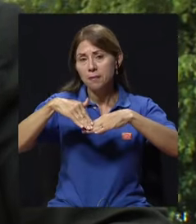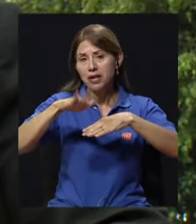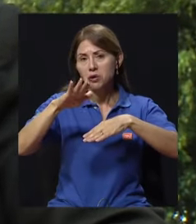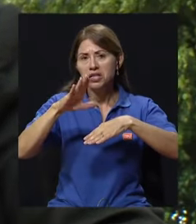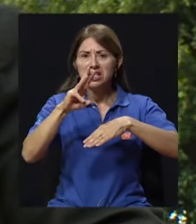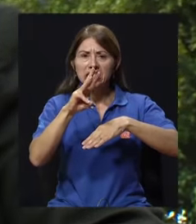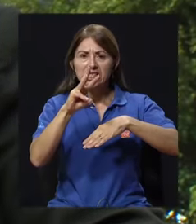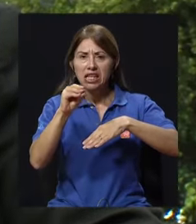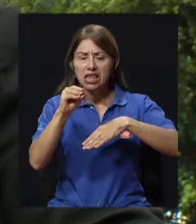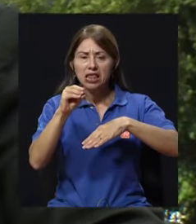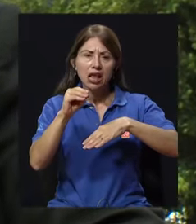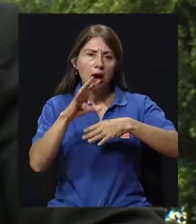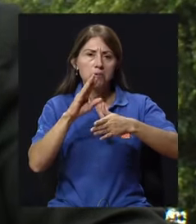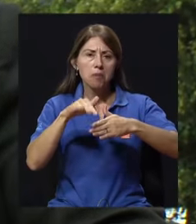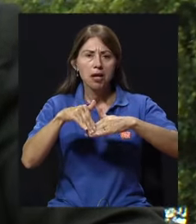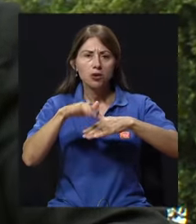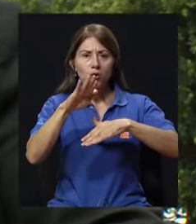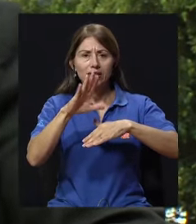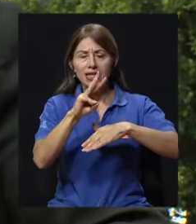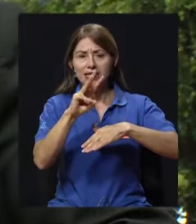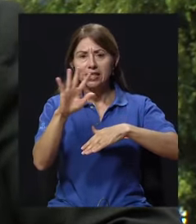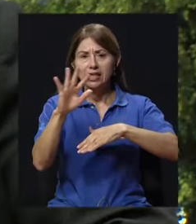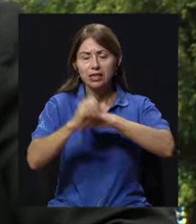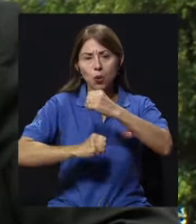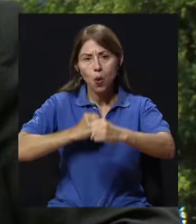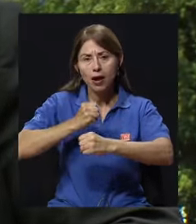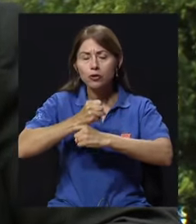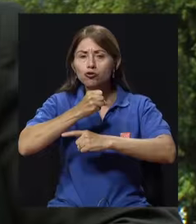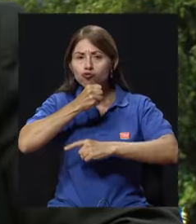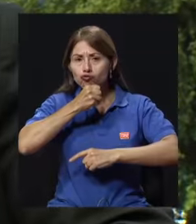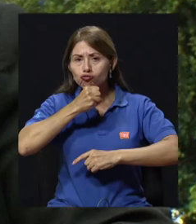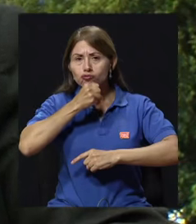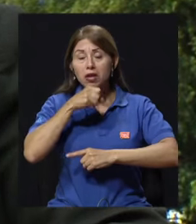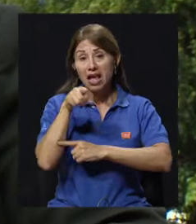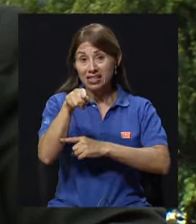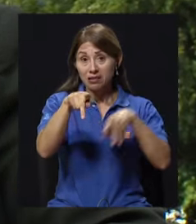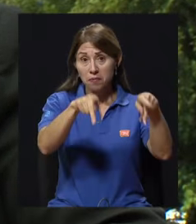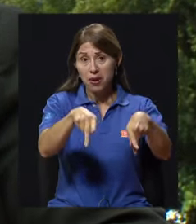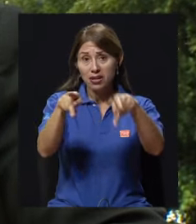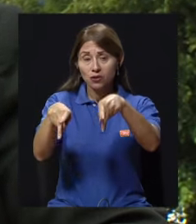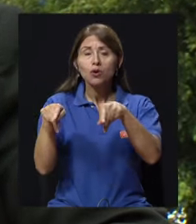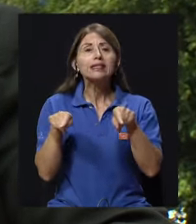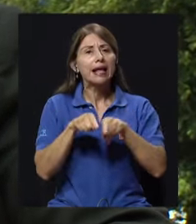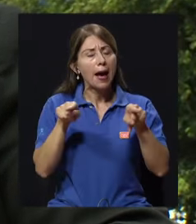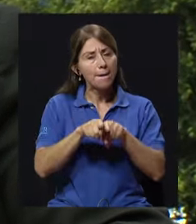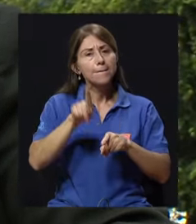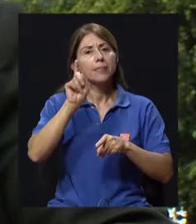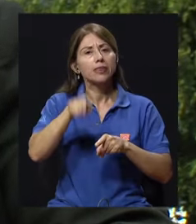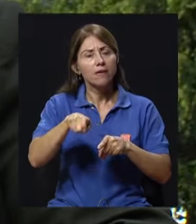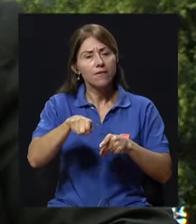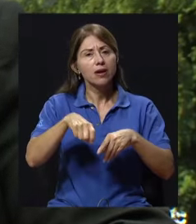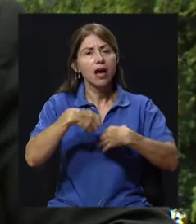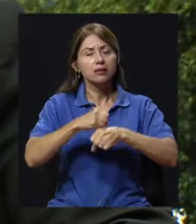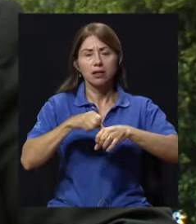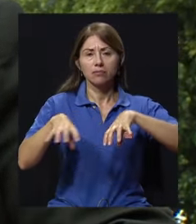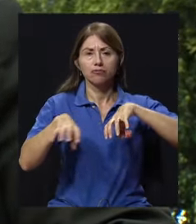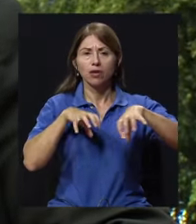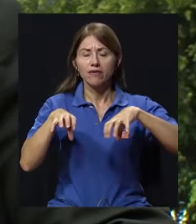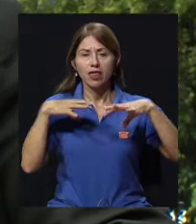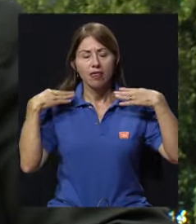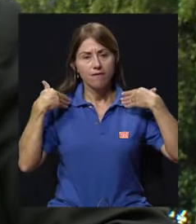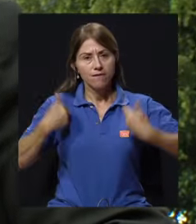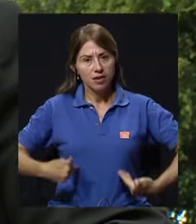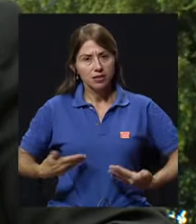65 años, no escapan de esa necesidad de hacer actividad física. Y ellos también